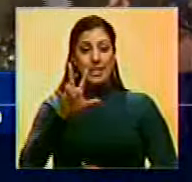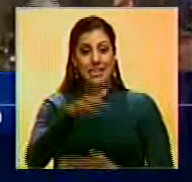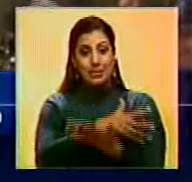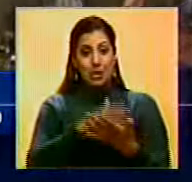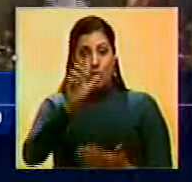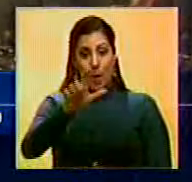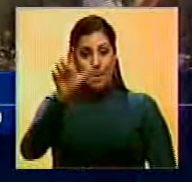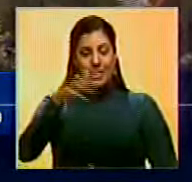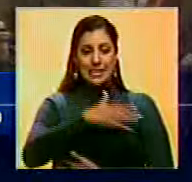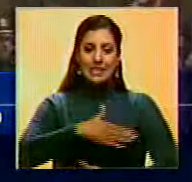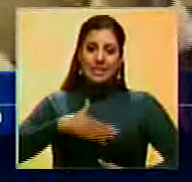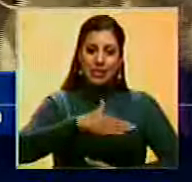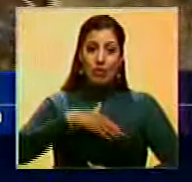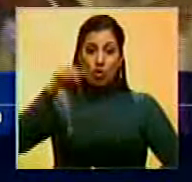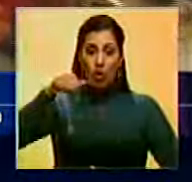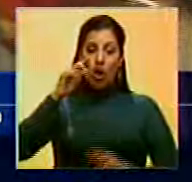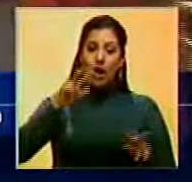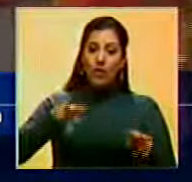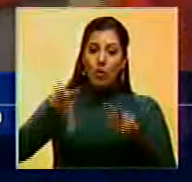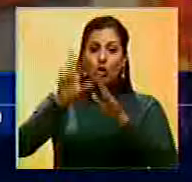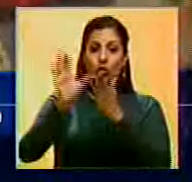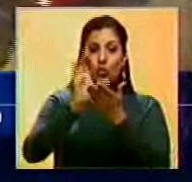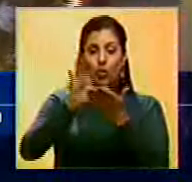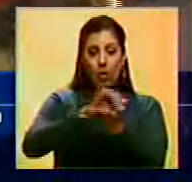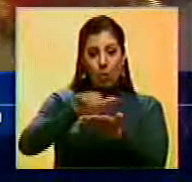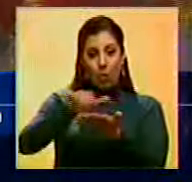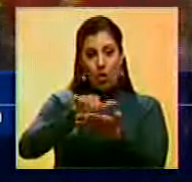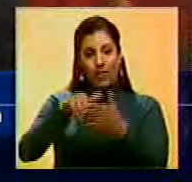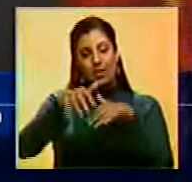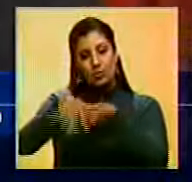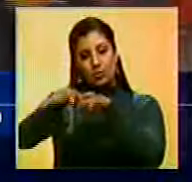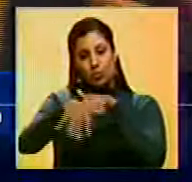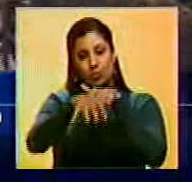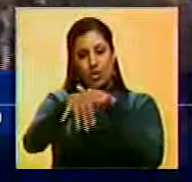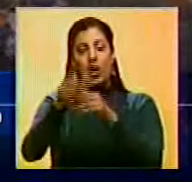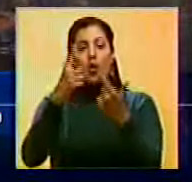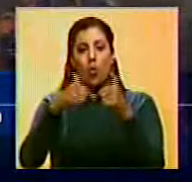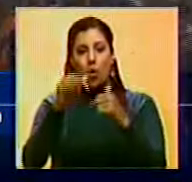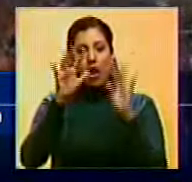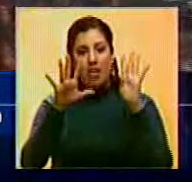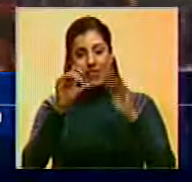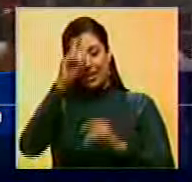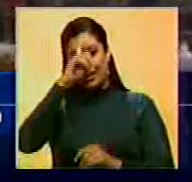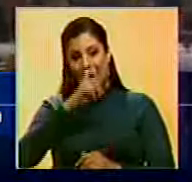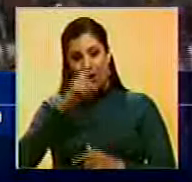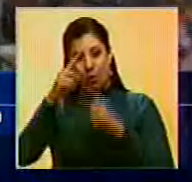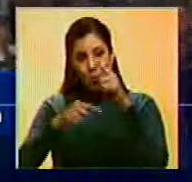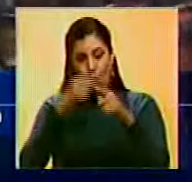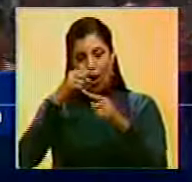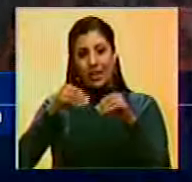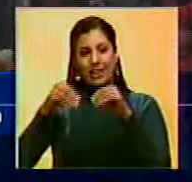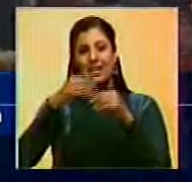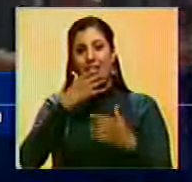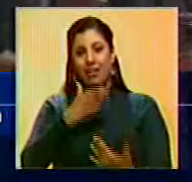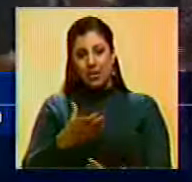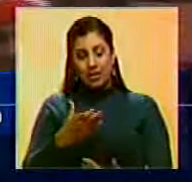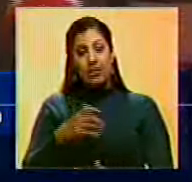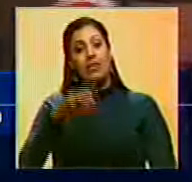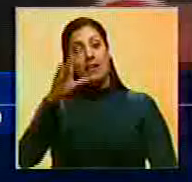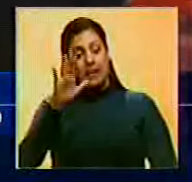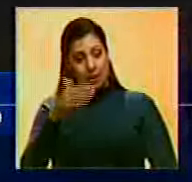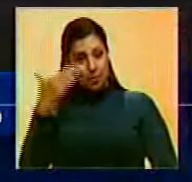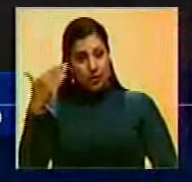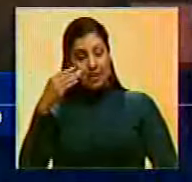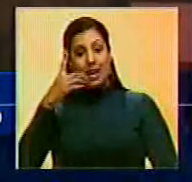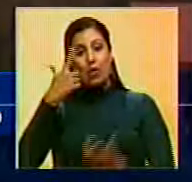millones de personas disfrutaron hoy en la ciudad de Nueva York de la edición número 90 del desfile anual de la tienda Macy's. El